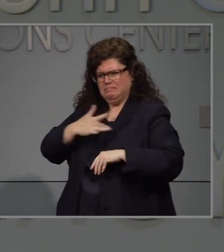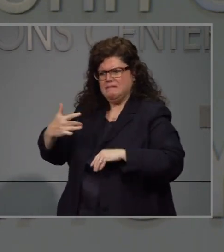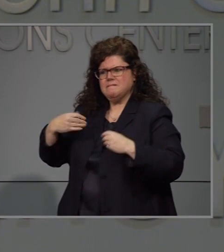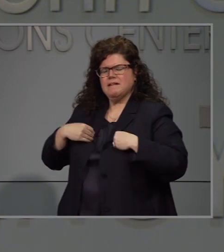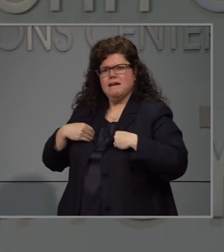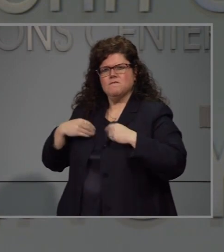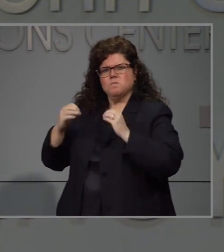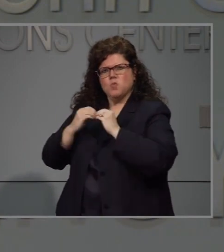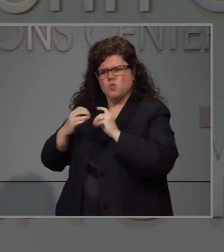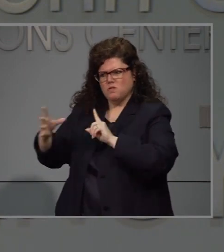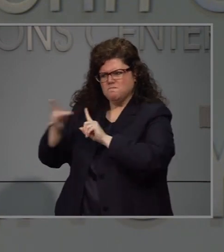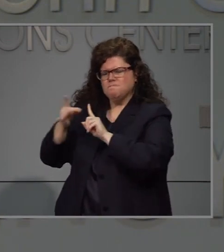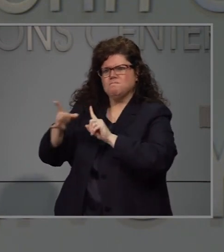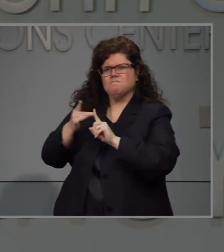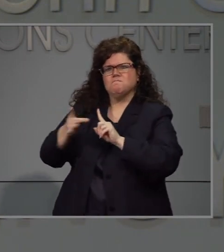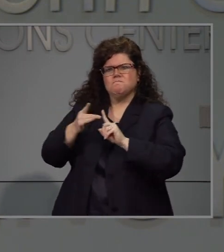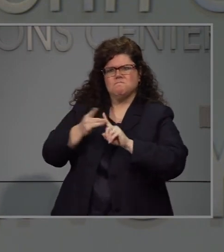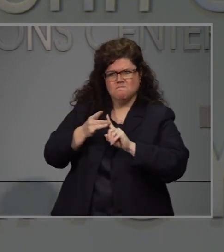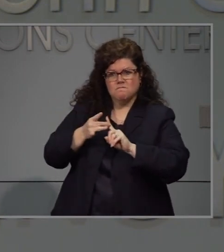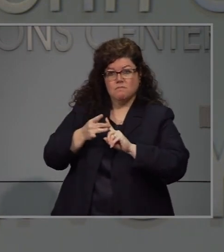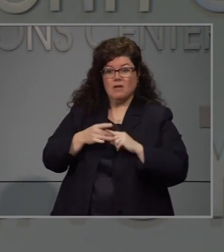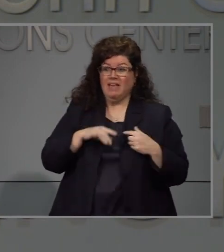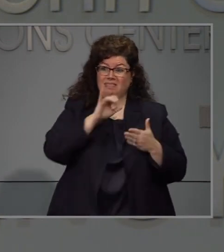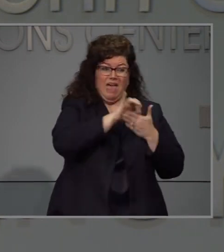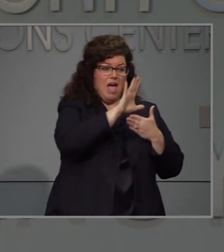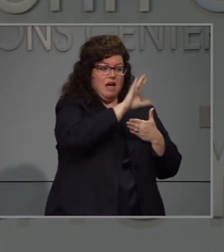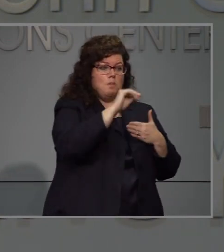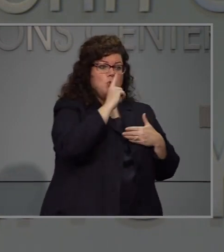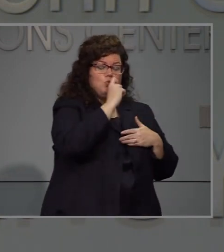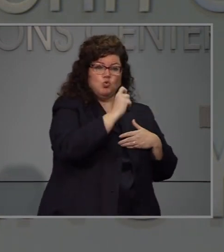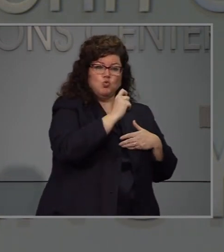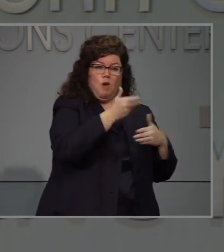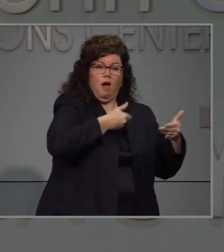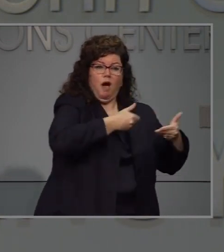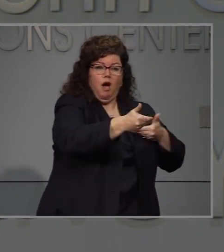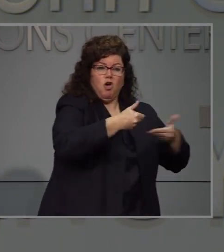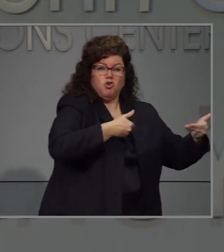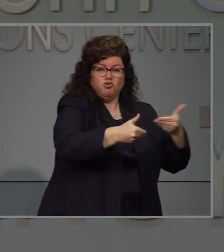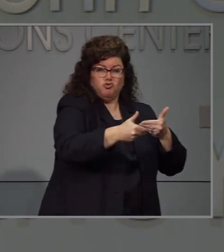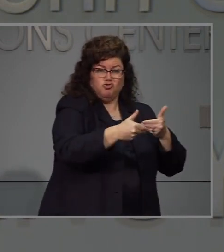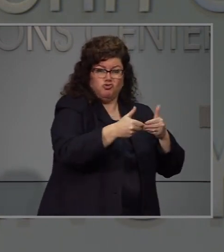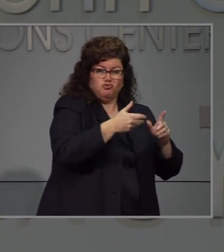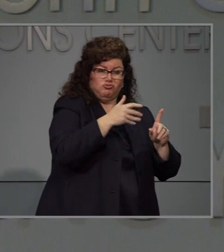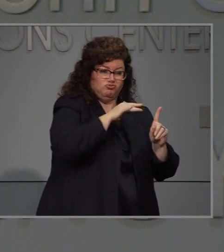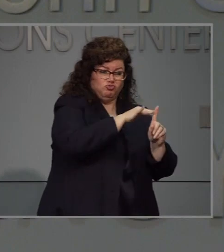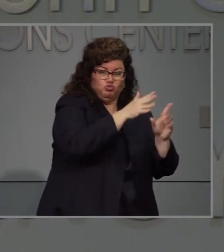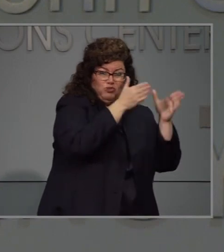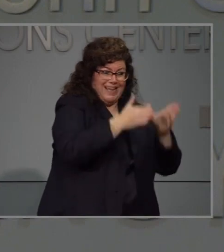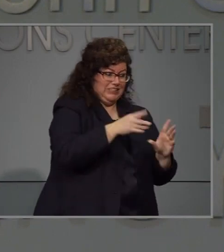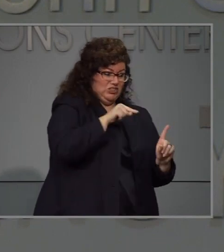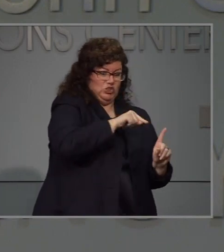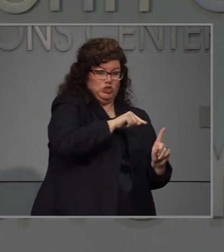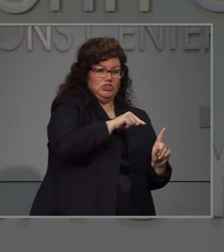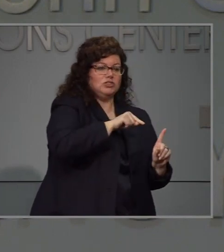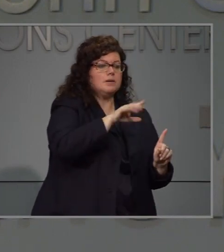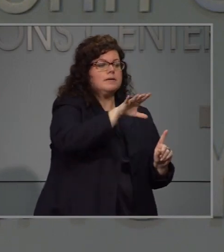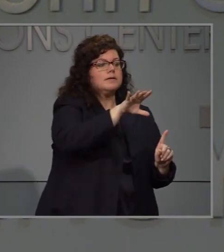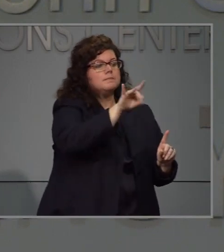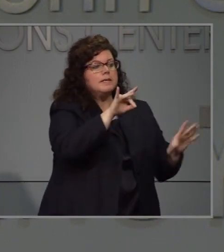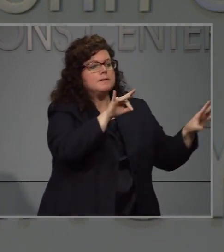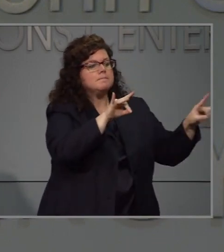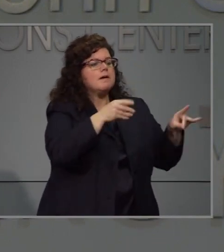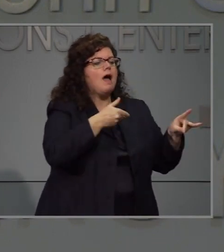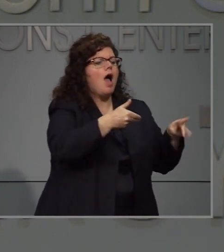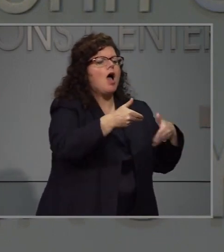Y la organización que está organizando a a estos rastreadores de contactos seleccionando a personas de